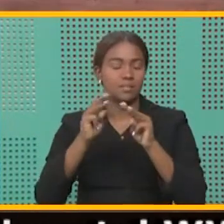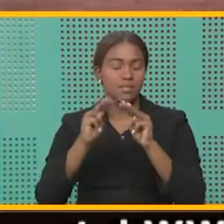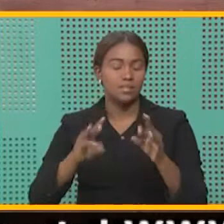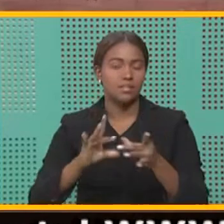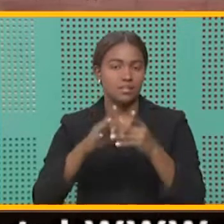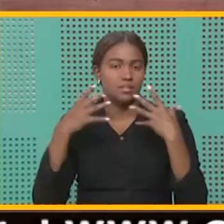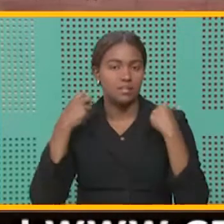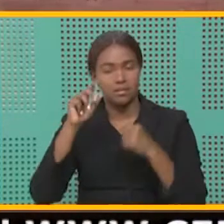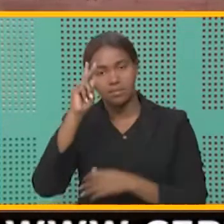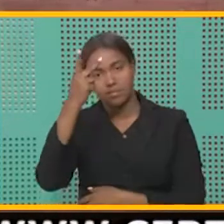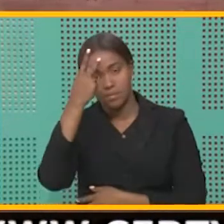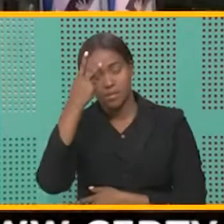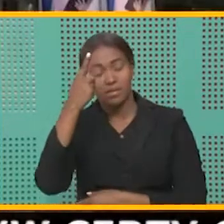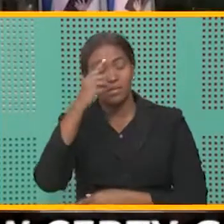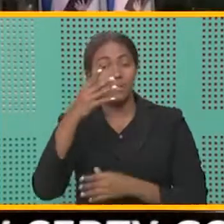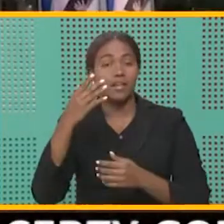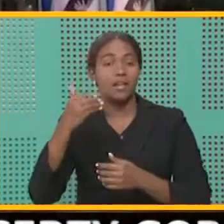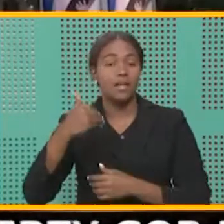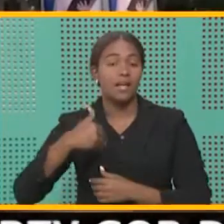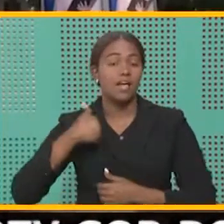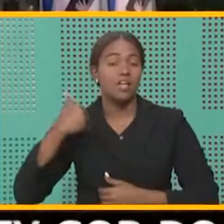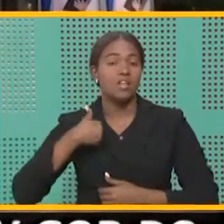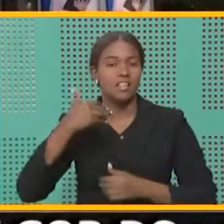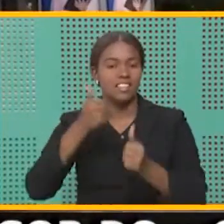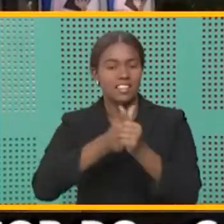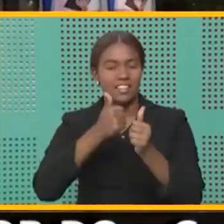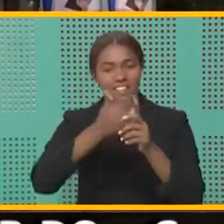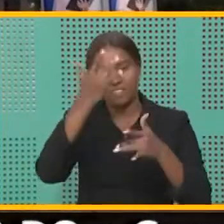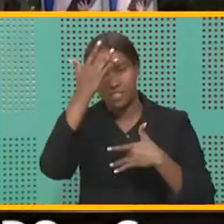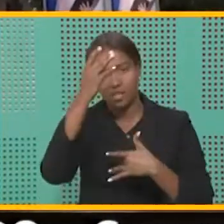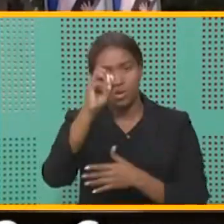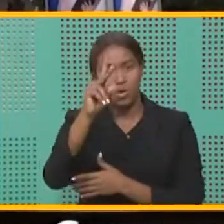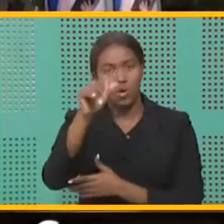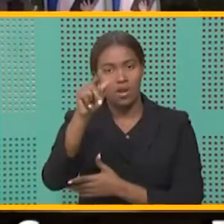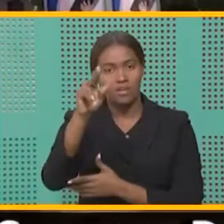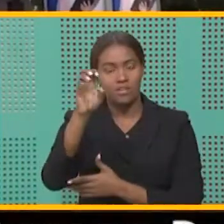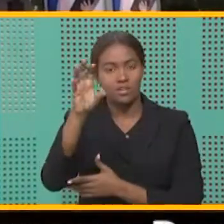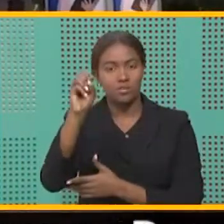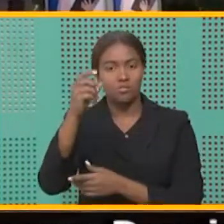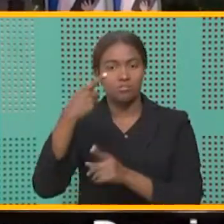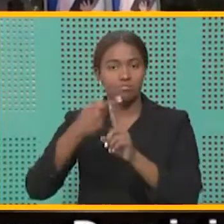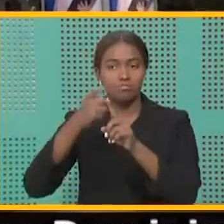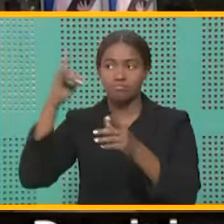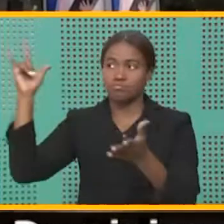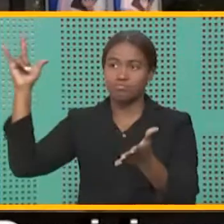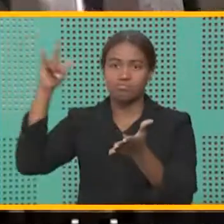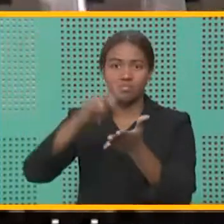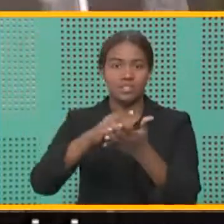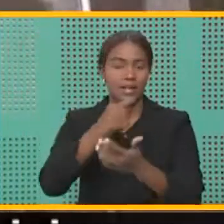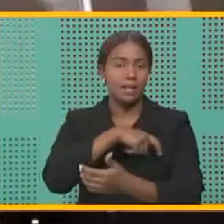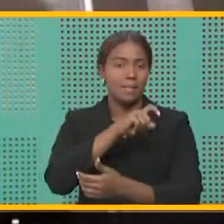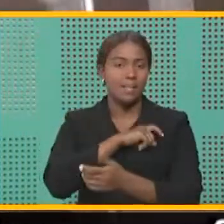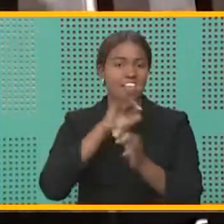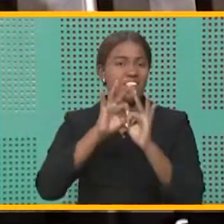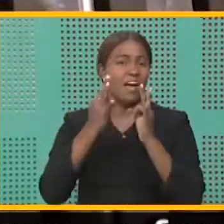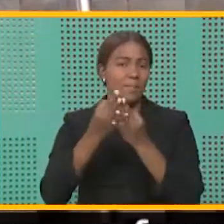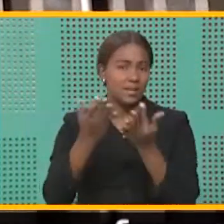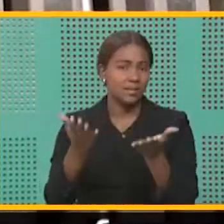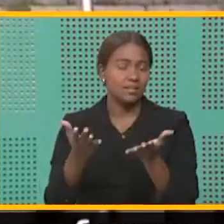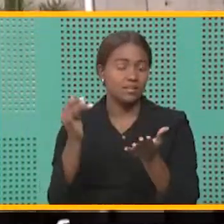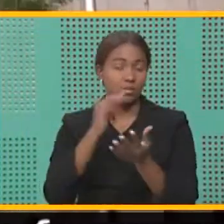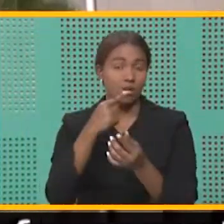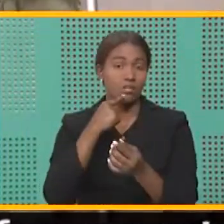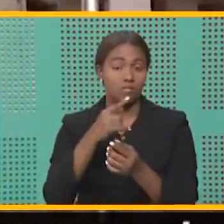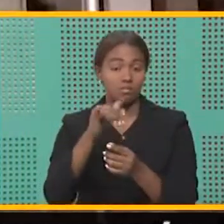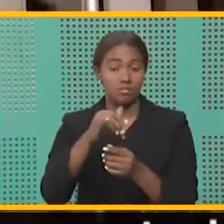Salud Pública sobre el adolescente afectado de coronavirus importado desde España durante un viaje familiar. El organismo precisó